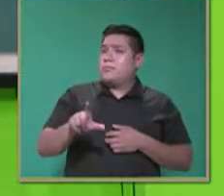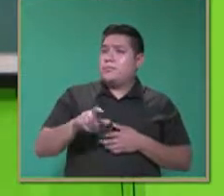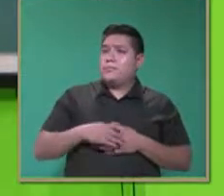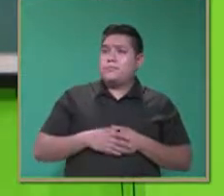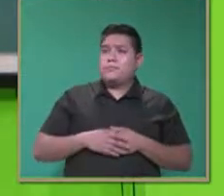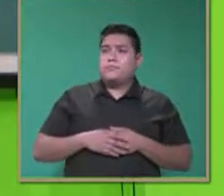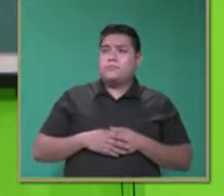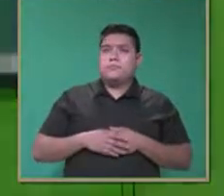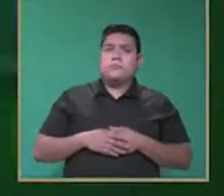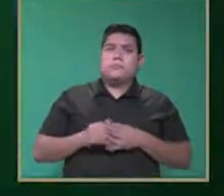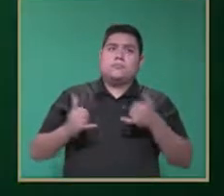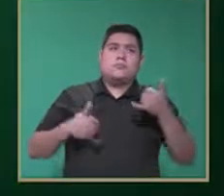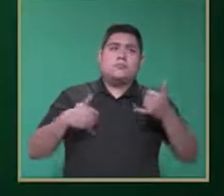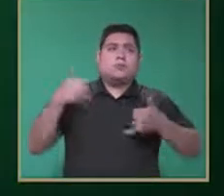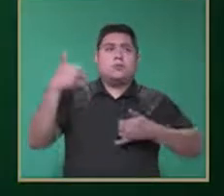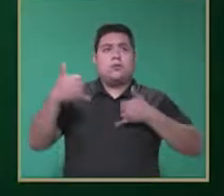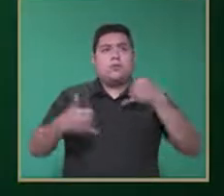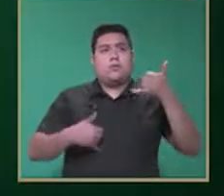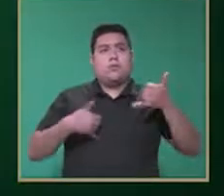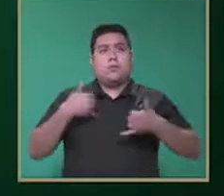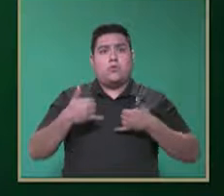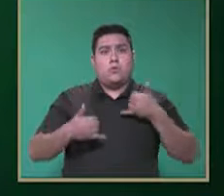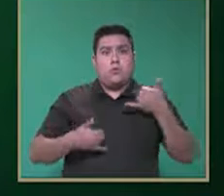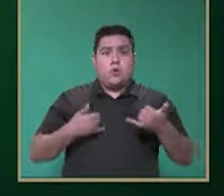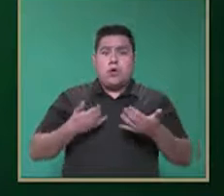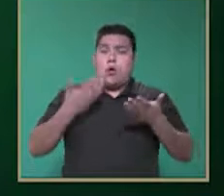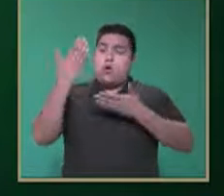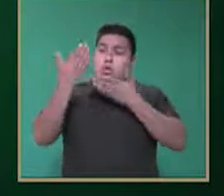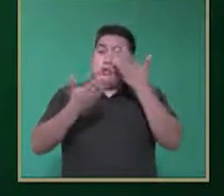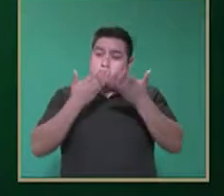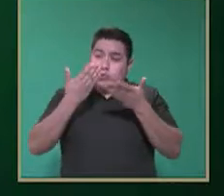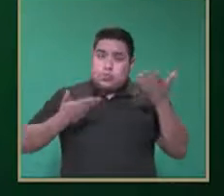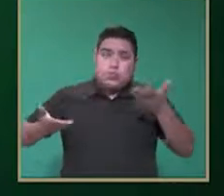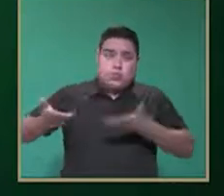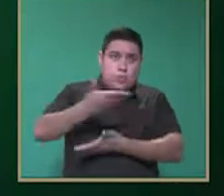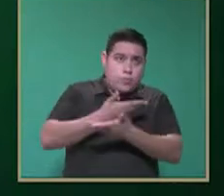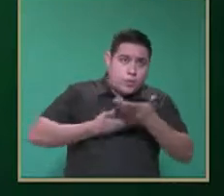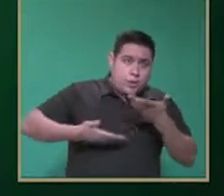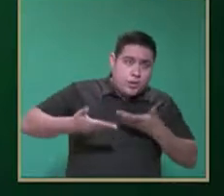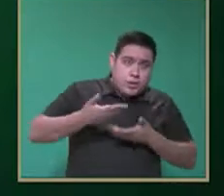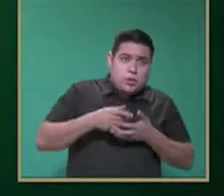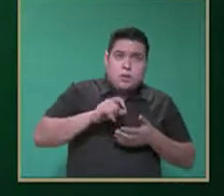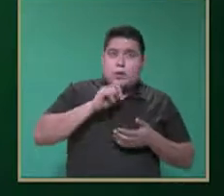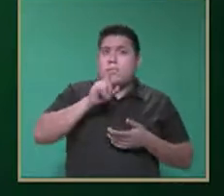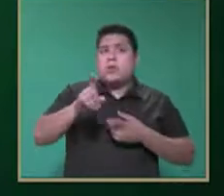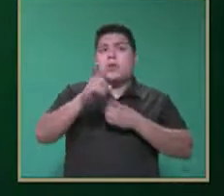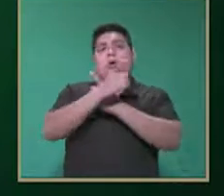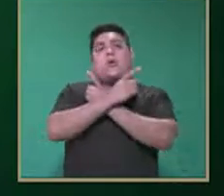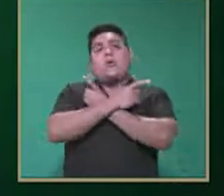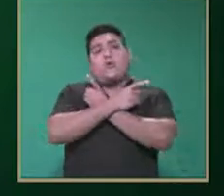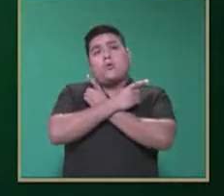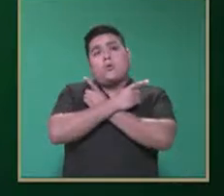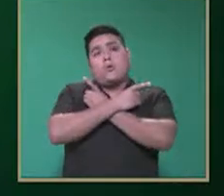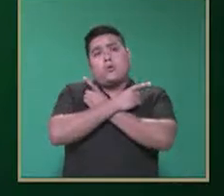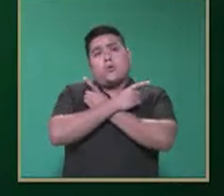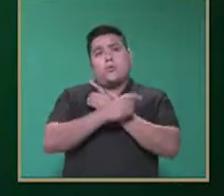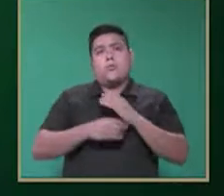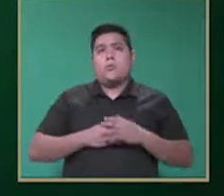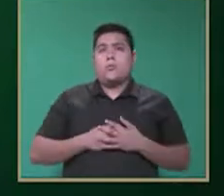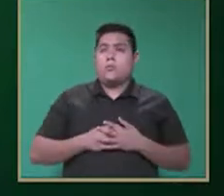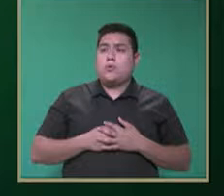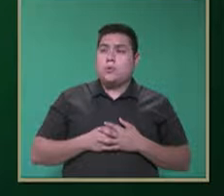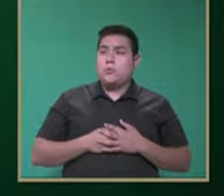el juego o el estudio y el comportamiento. Todos estos conceptos y elementos